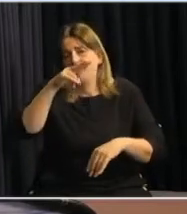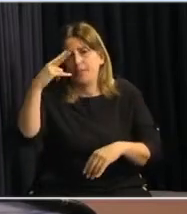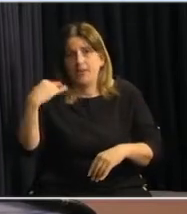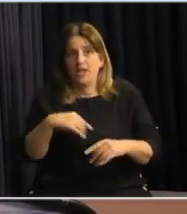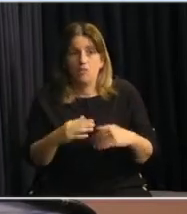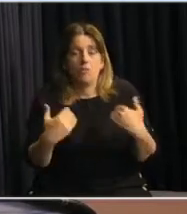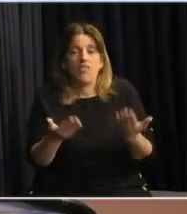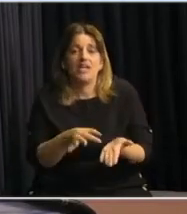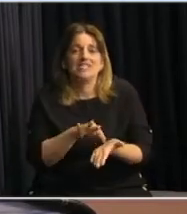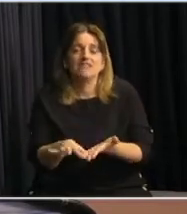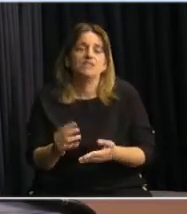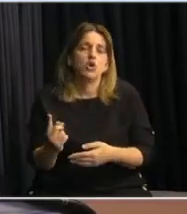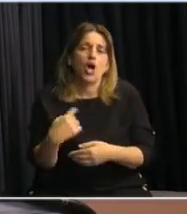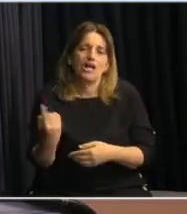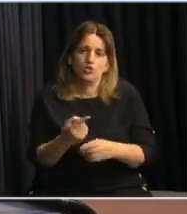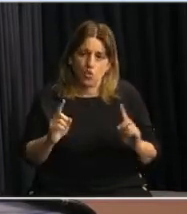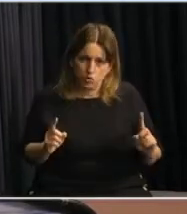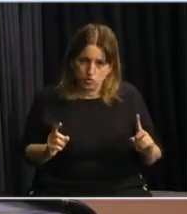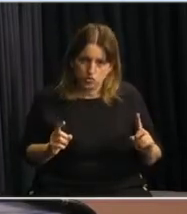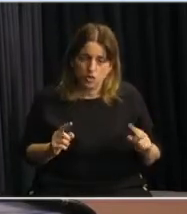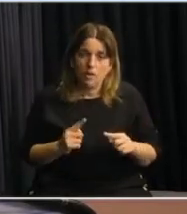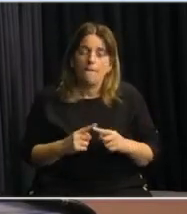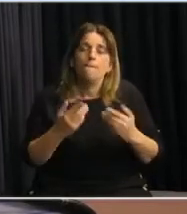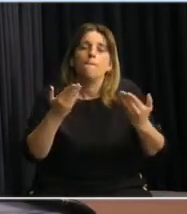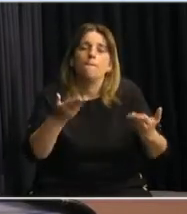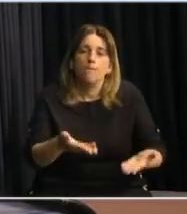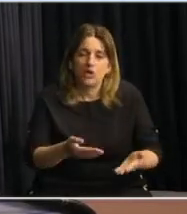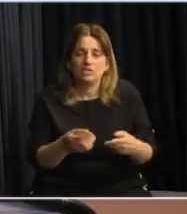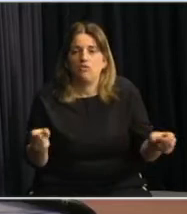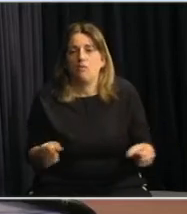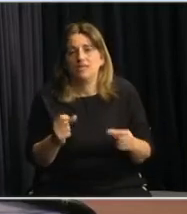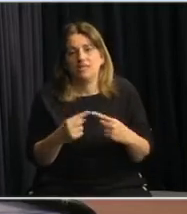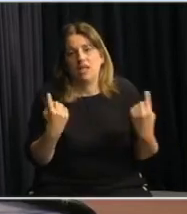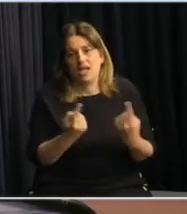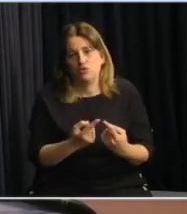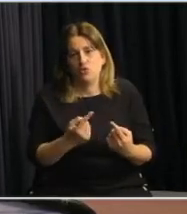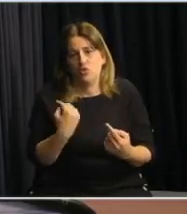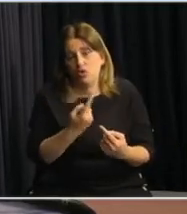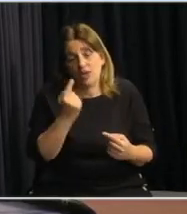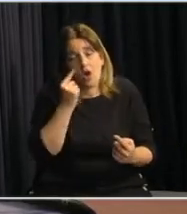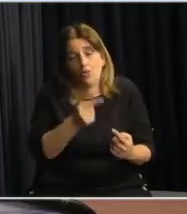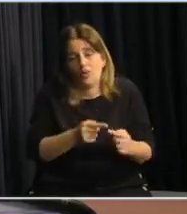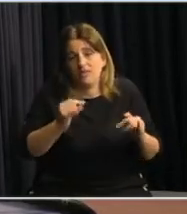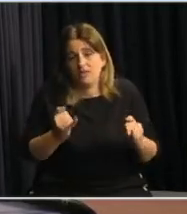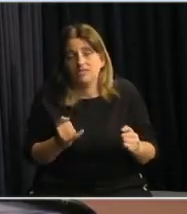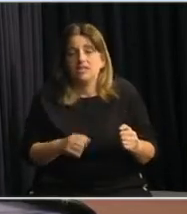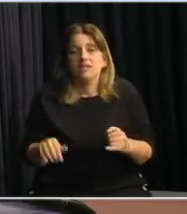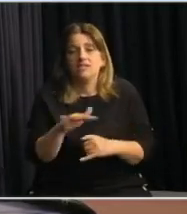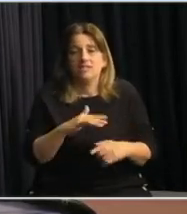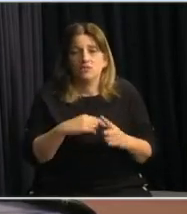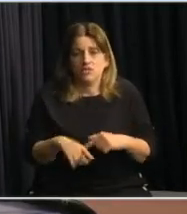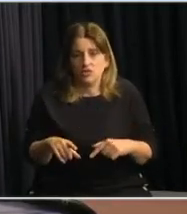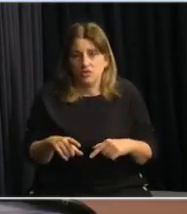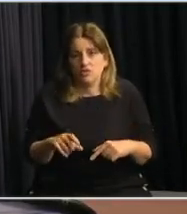brindar este servicio a todos. Por lo tanto, vamos a llegar a todos aquellos en nuestra aspiración que están en situaciones de